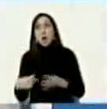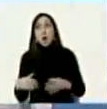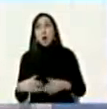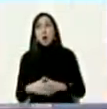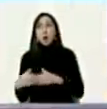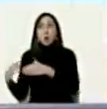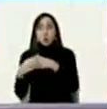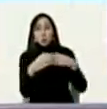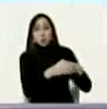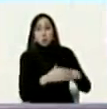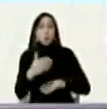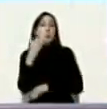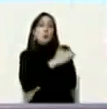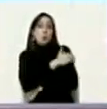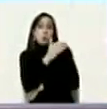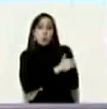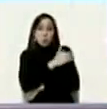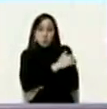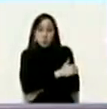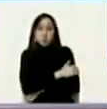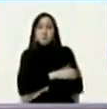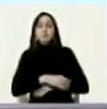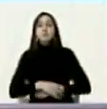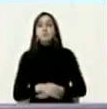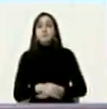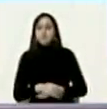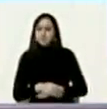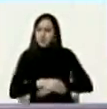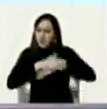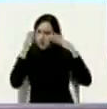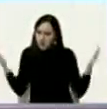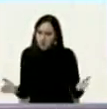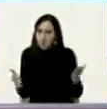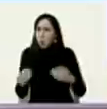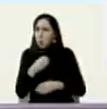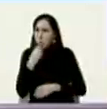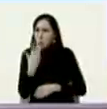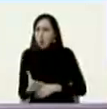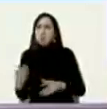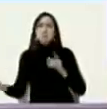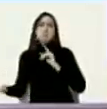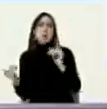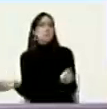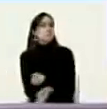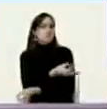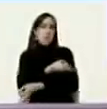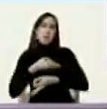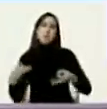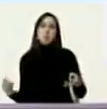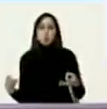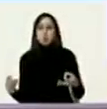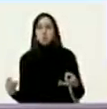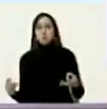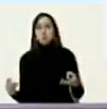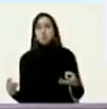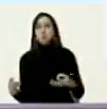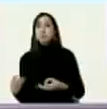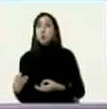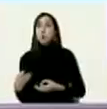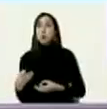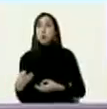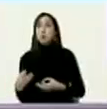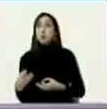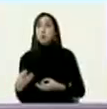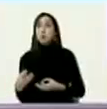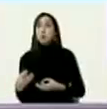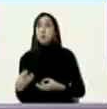la derecha han arrancado con buen pie ya son exitosos yo tengo aquí en mi mano me lo